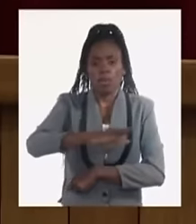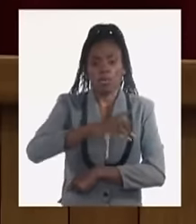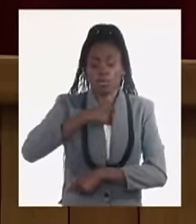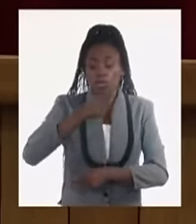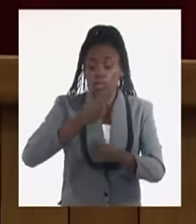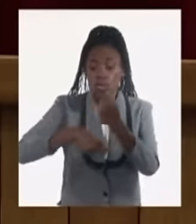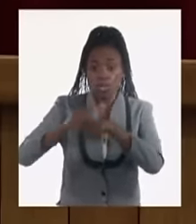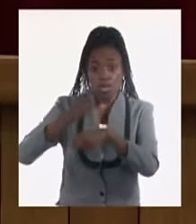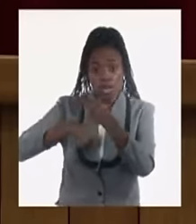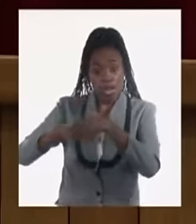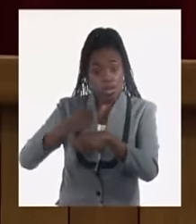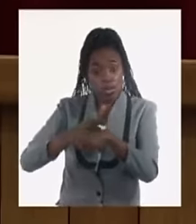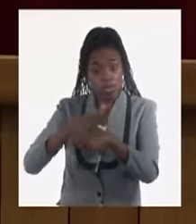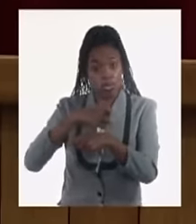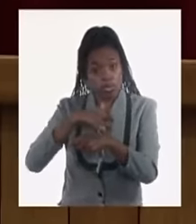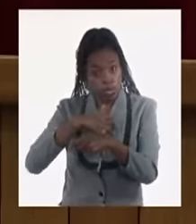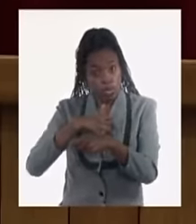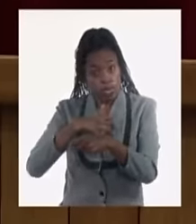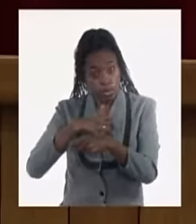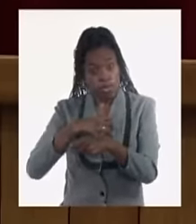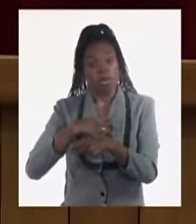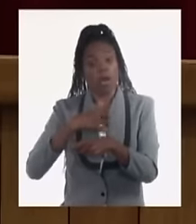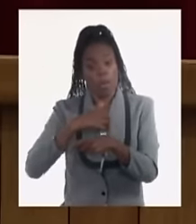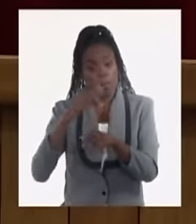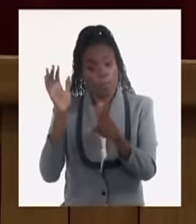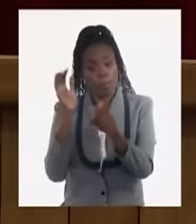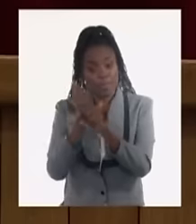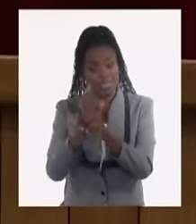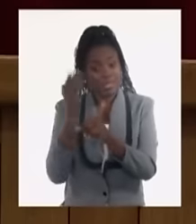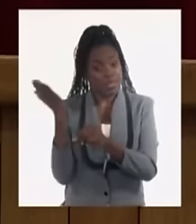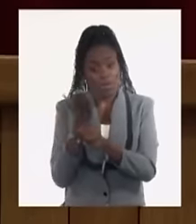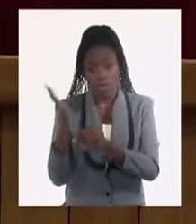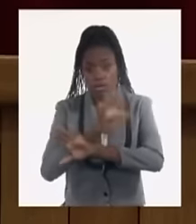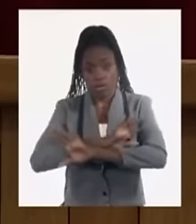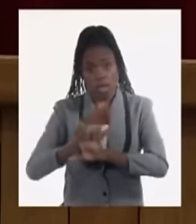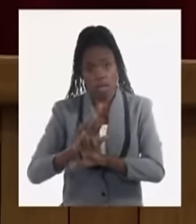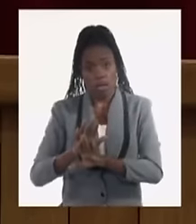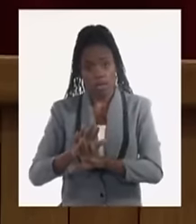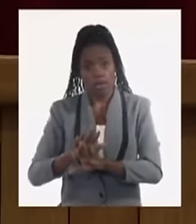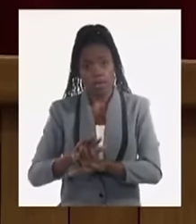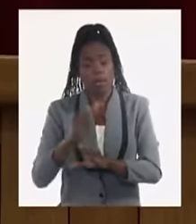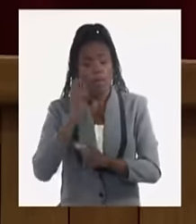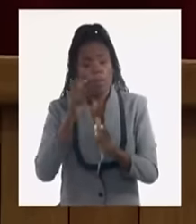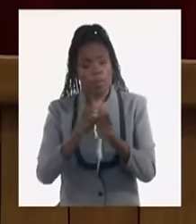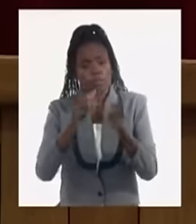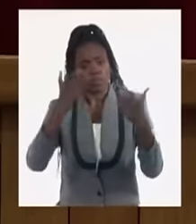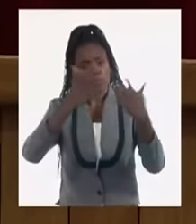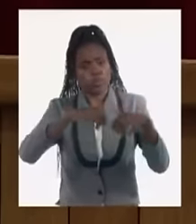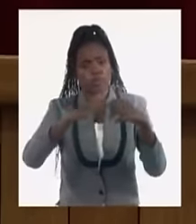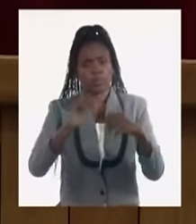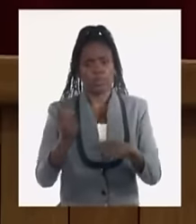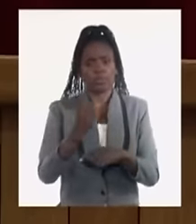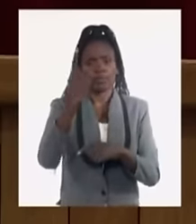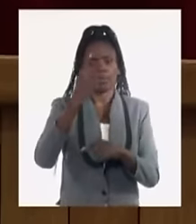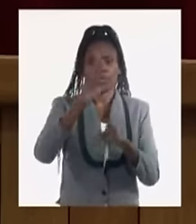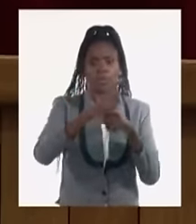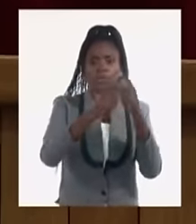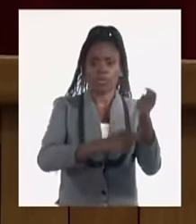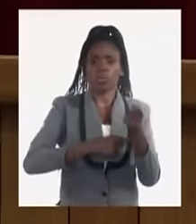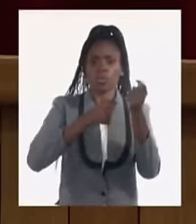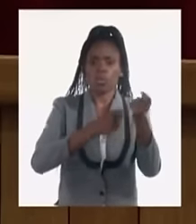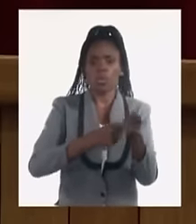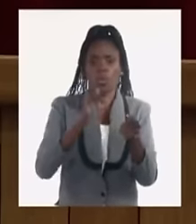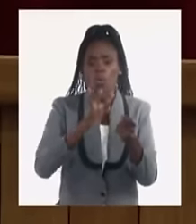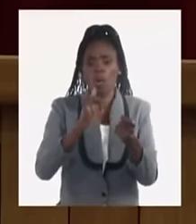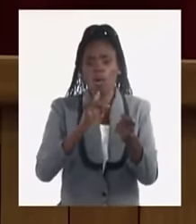nosotros tenemos que estimular y ver cómo por esta figa logramos incrementar la producción no solamente agrícola, sino pecuaria.